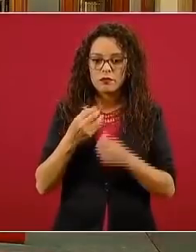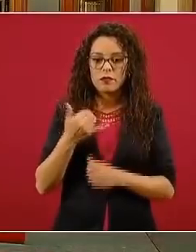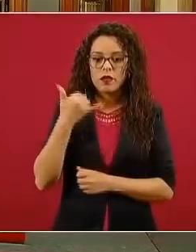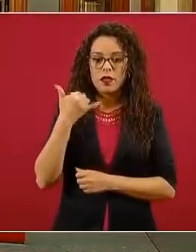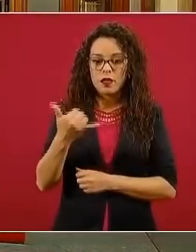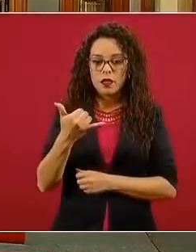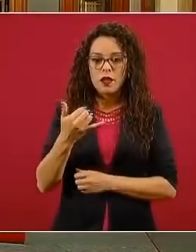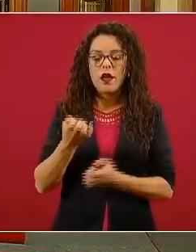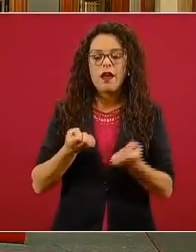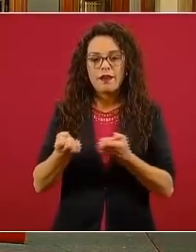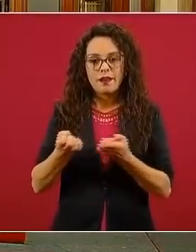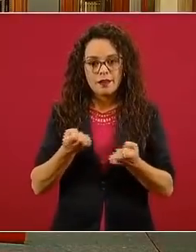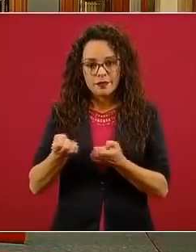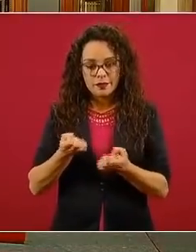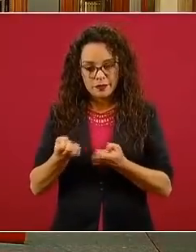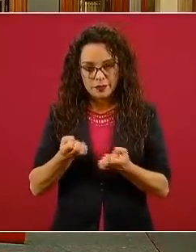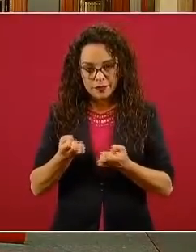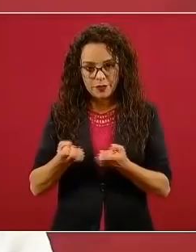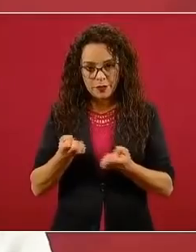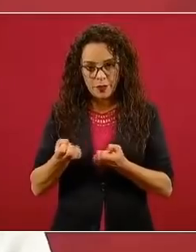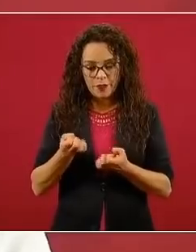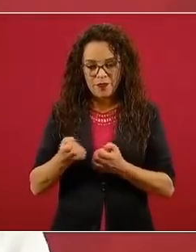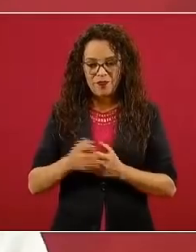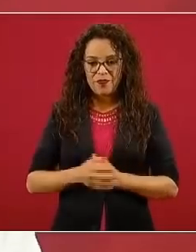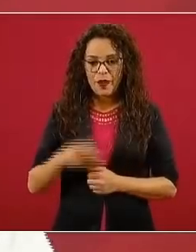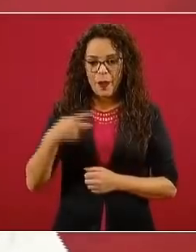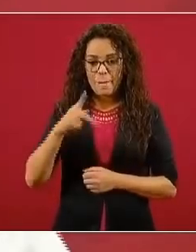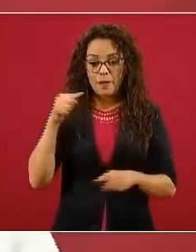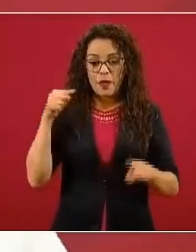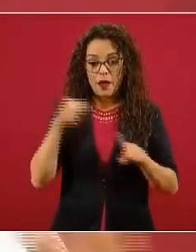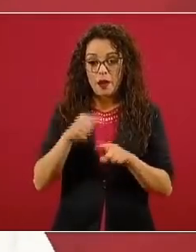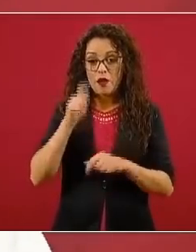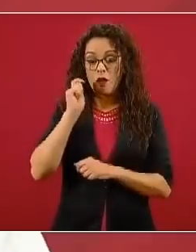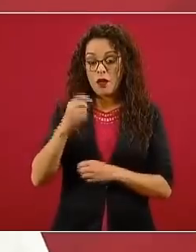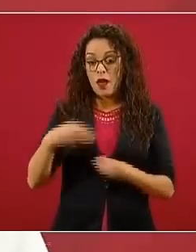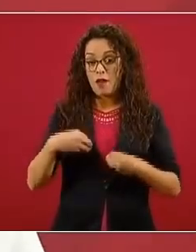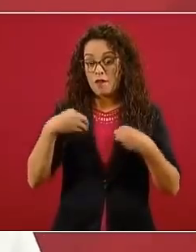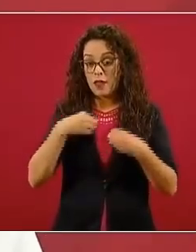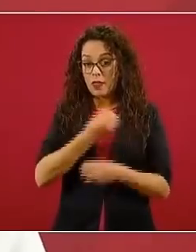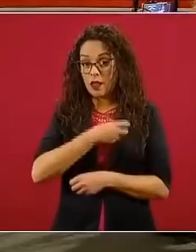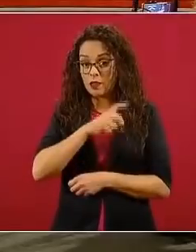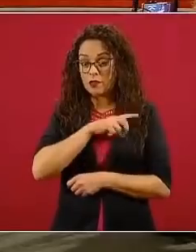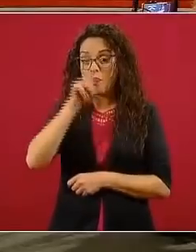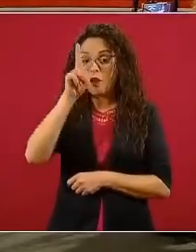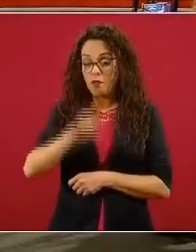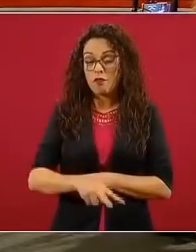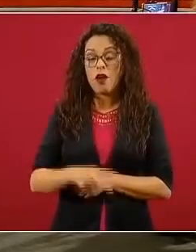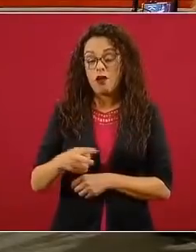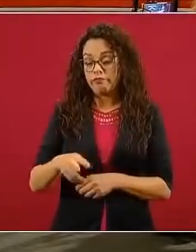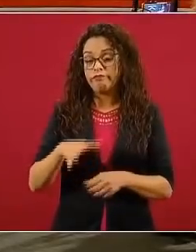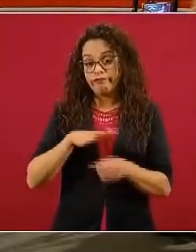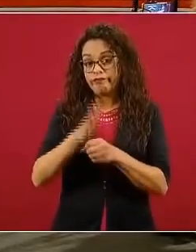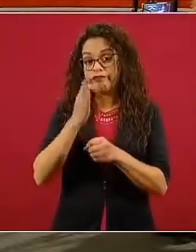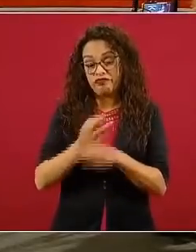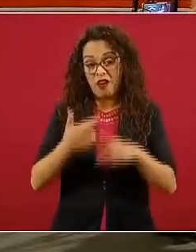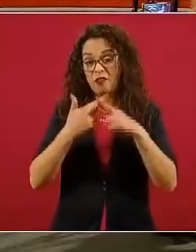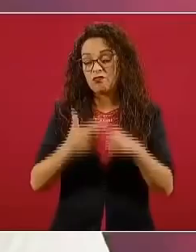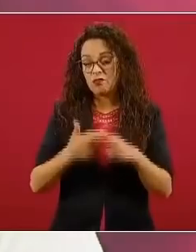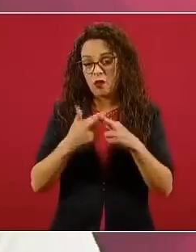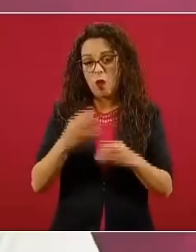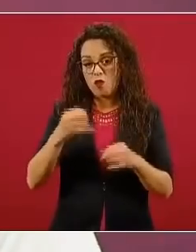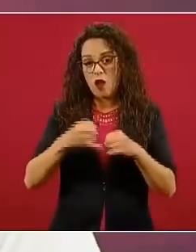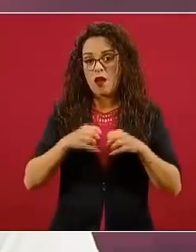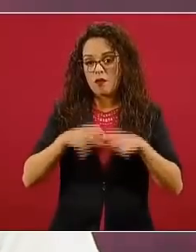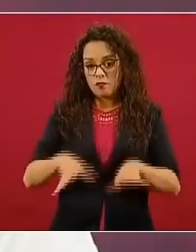componente, y actividad física, pero la materia de vida saludable pretende ser muy amplia. En este grupo de trabajo, hoy vienen